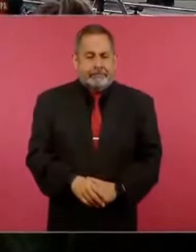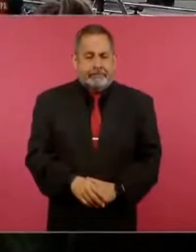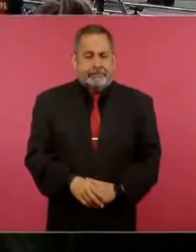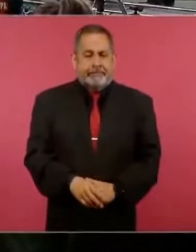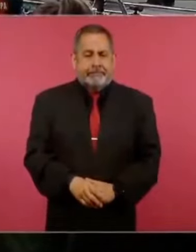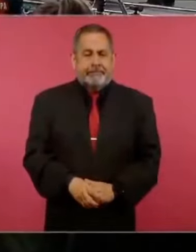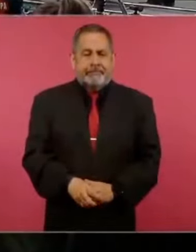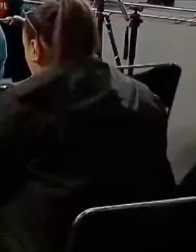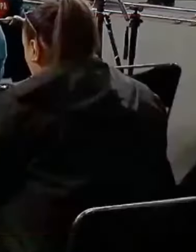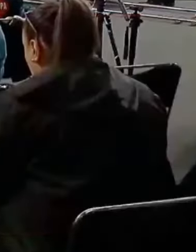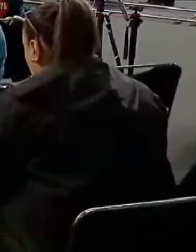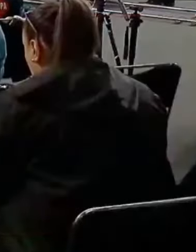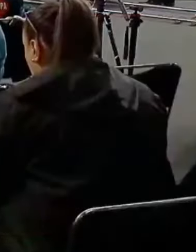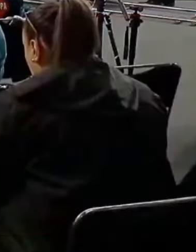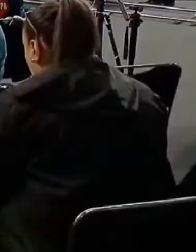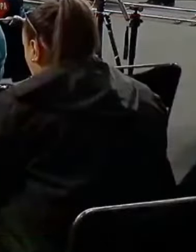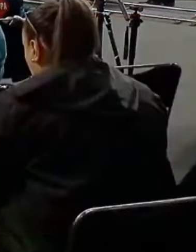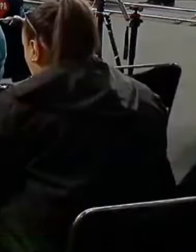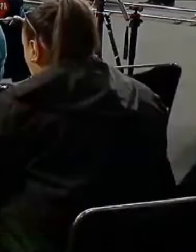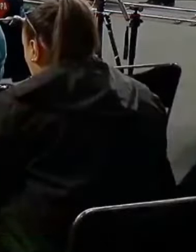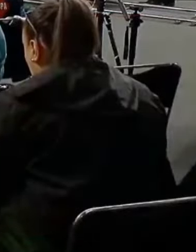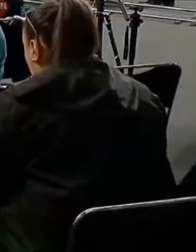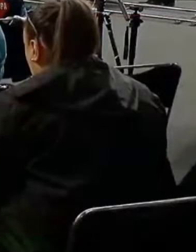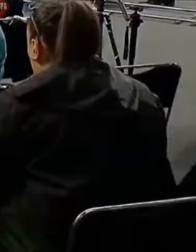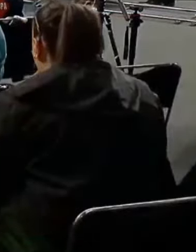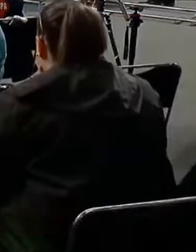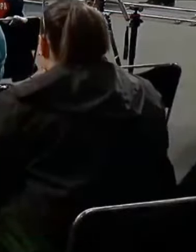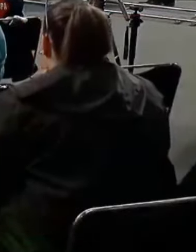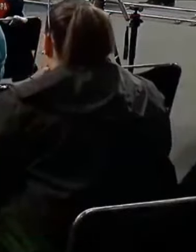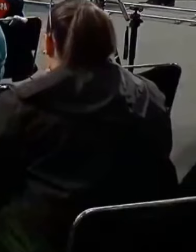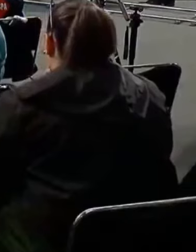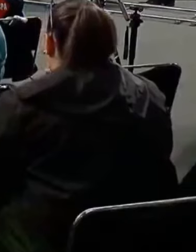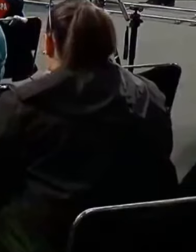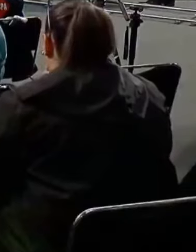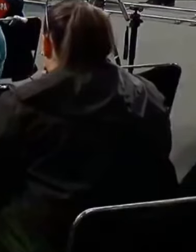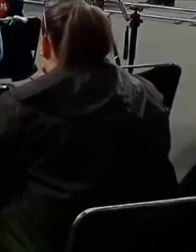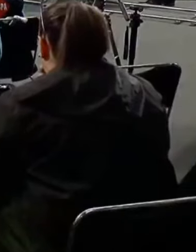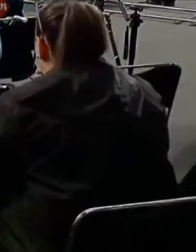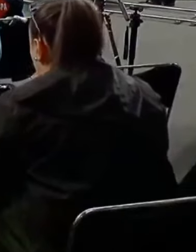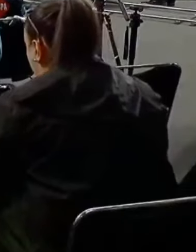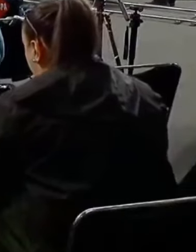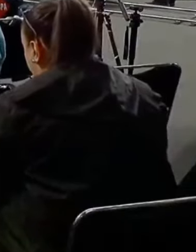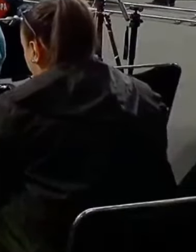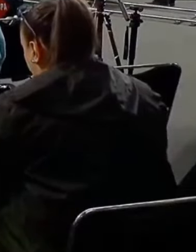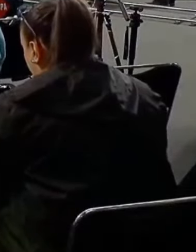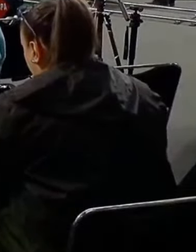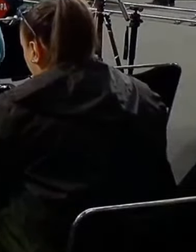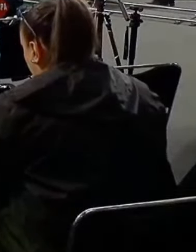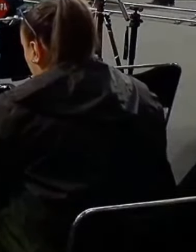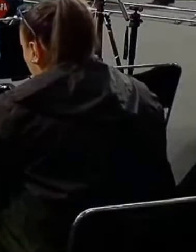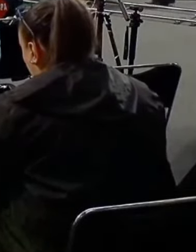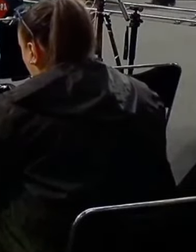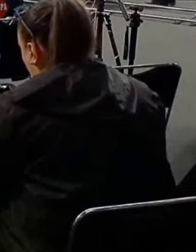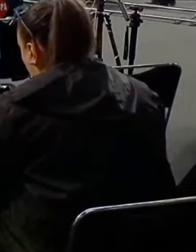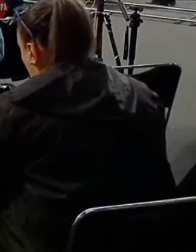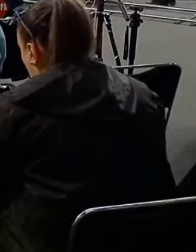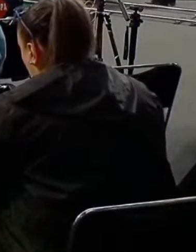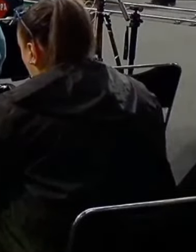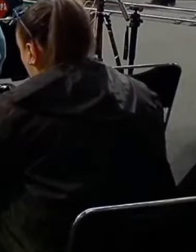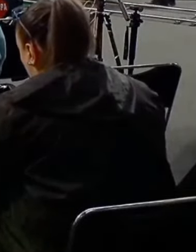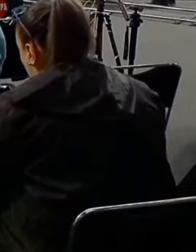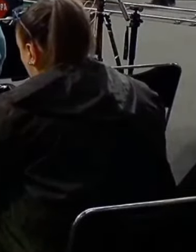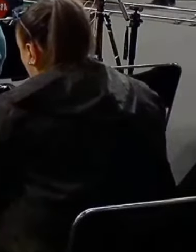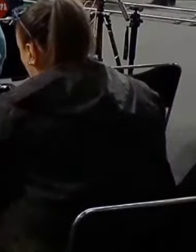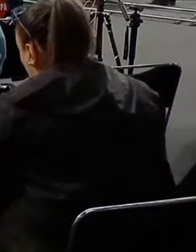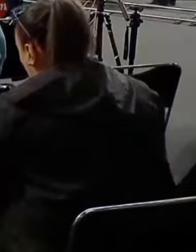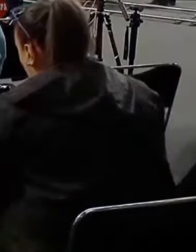del ITAM, con todo respeto al ITAM y con todo respeto al